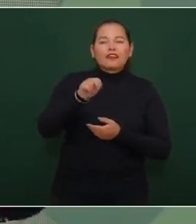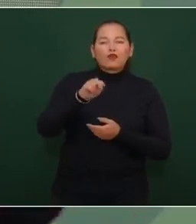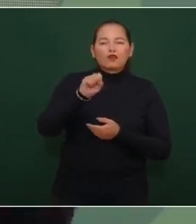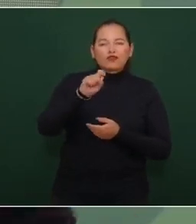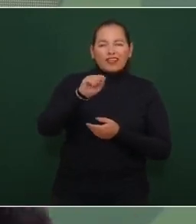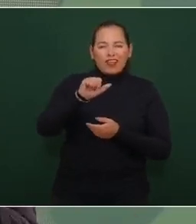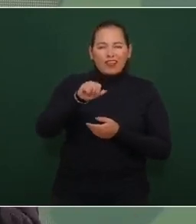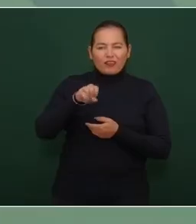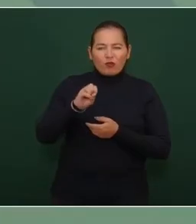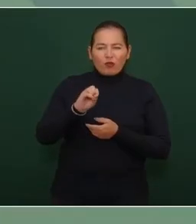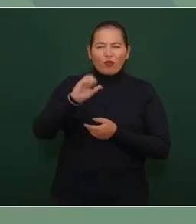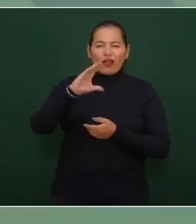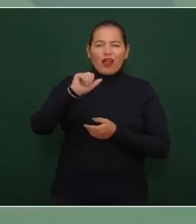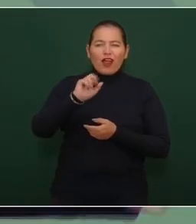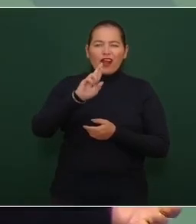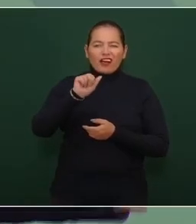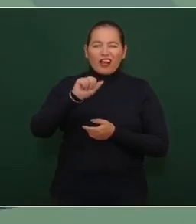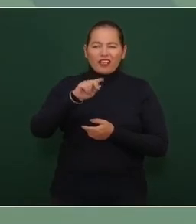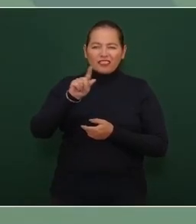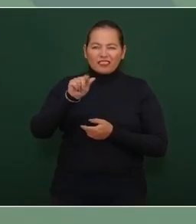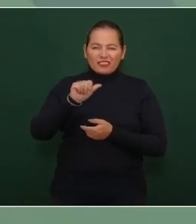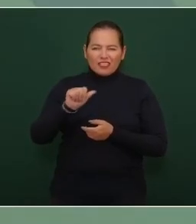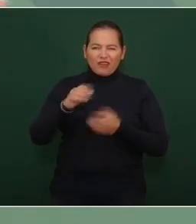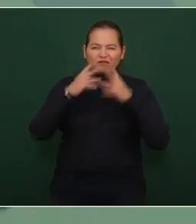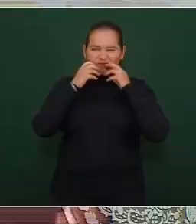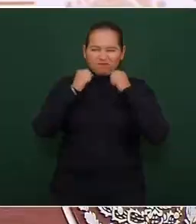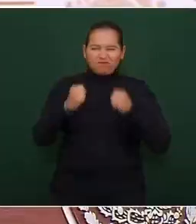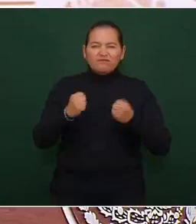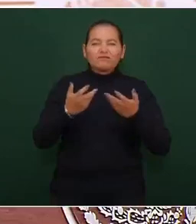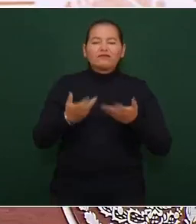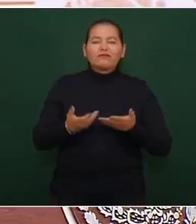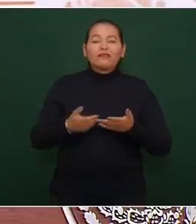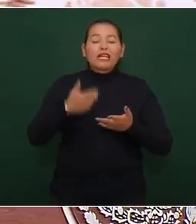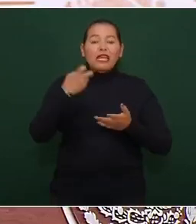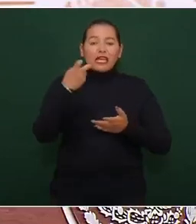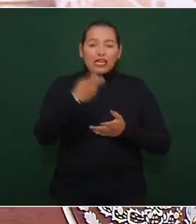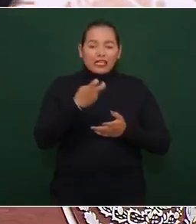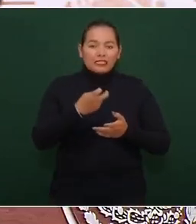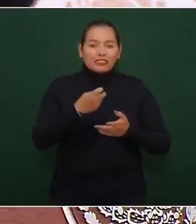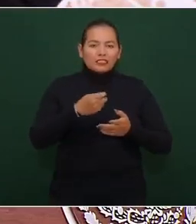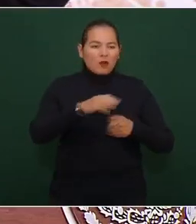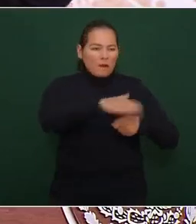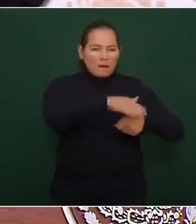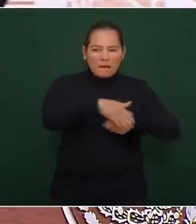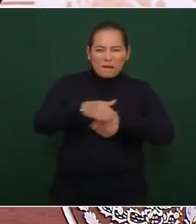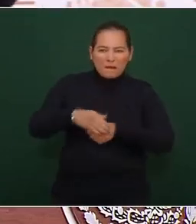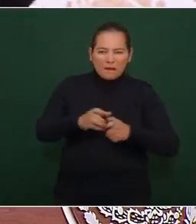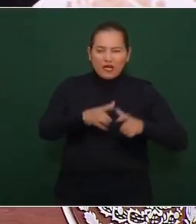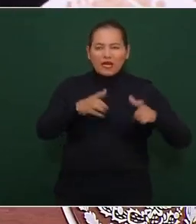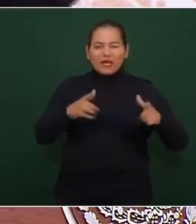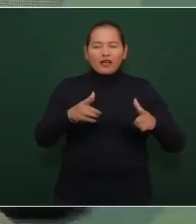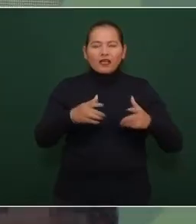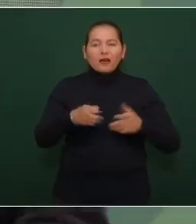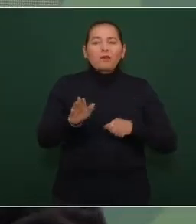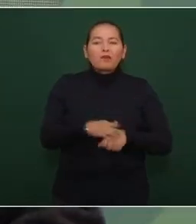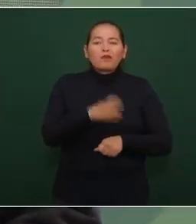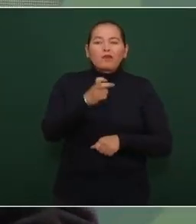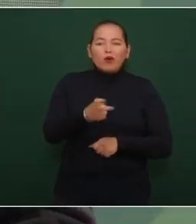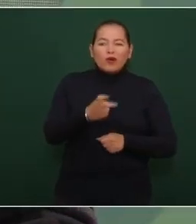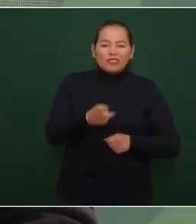creación del ejército por eso este ejército es distinto a los ejércitos